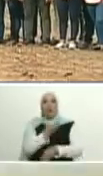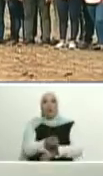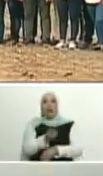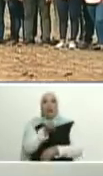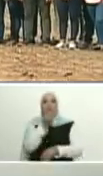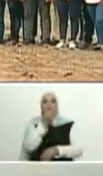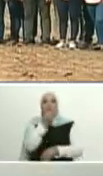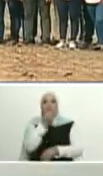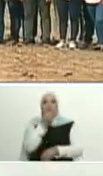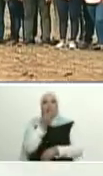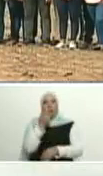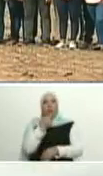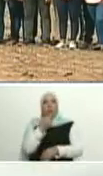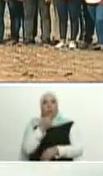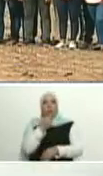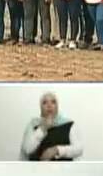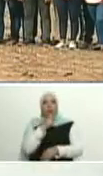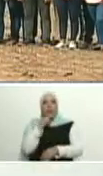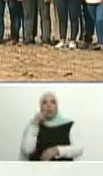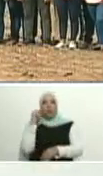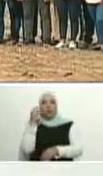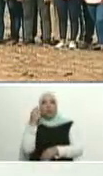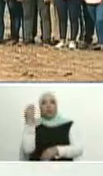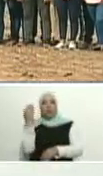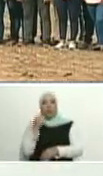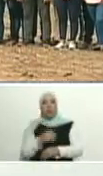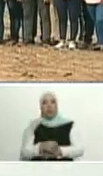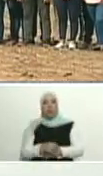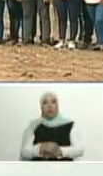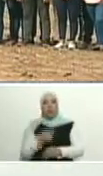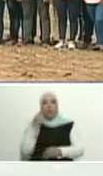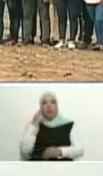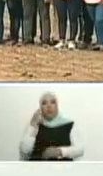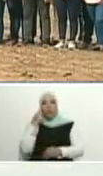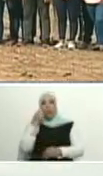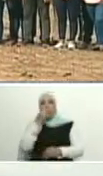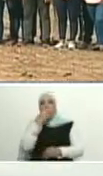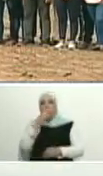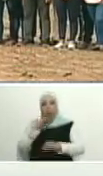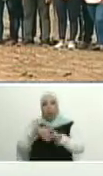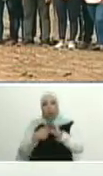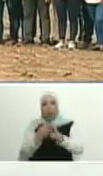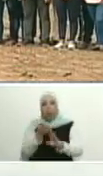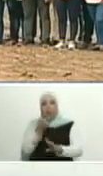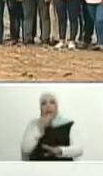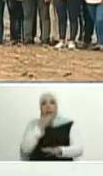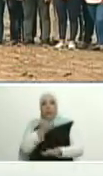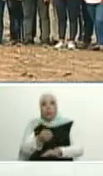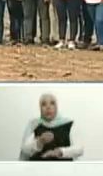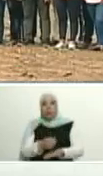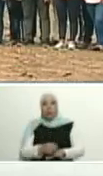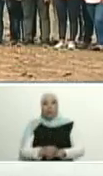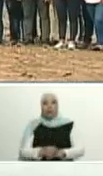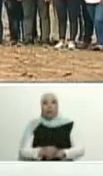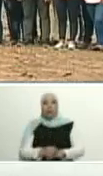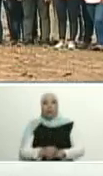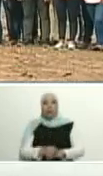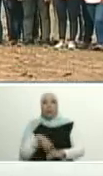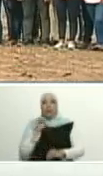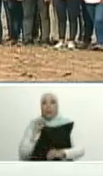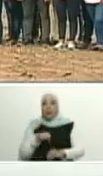Esta noche tenemos una visita. Pendiente para una buena hallaca, Silita. ¿Ah? ¿Sí vamos?